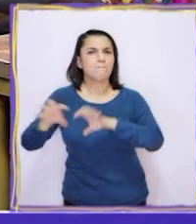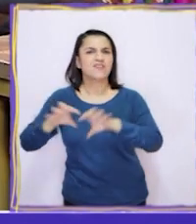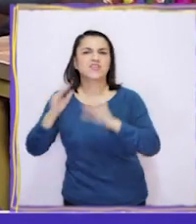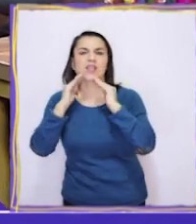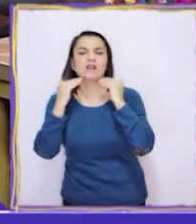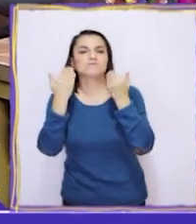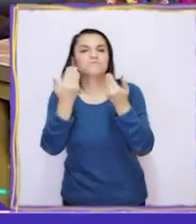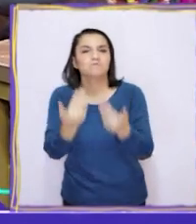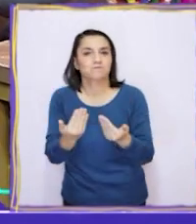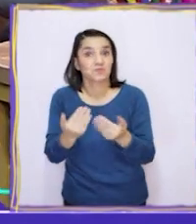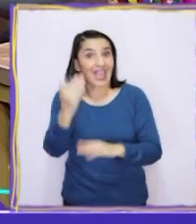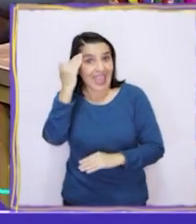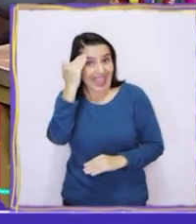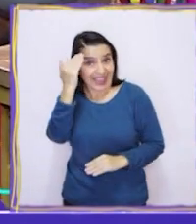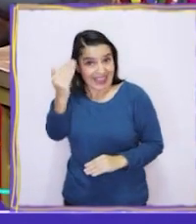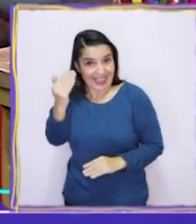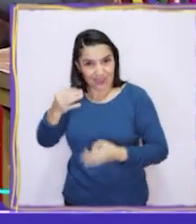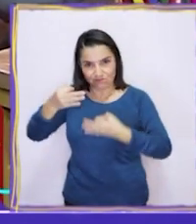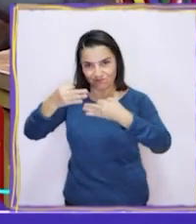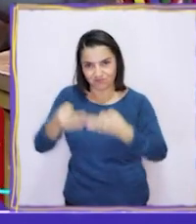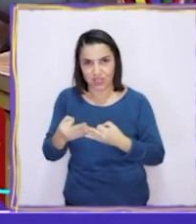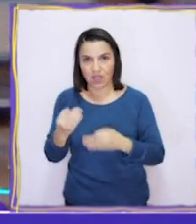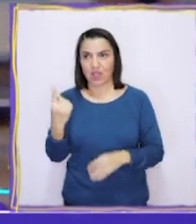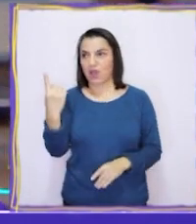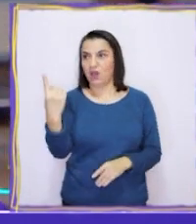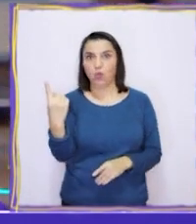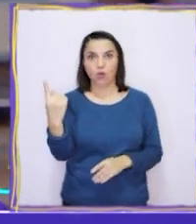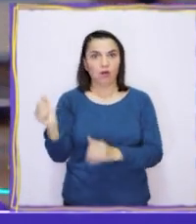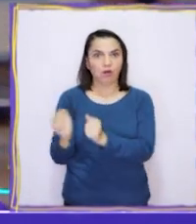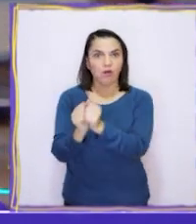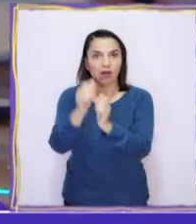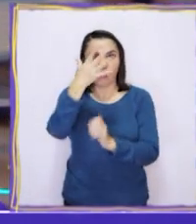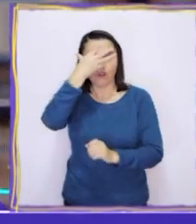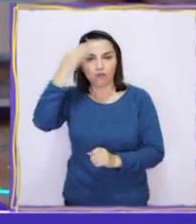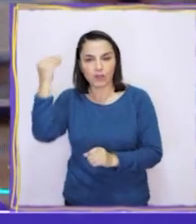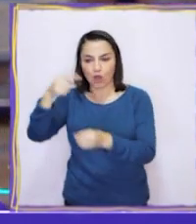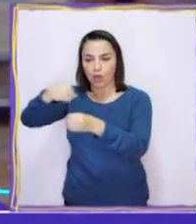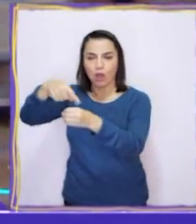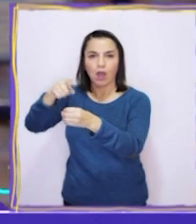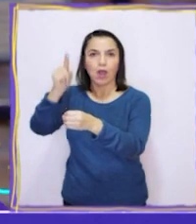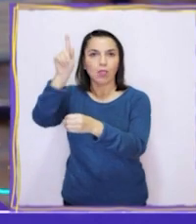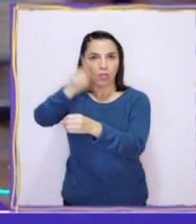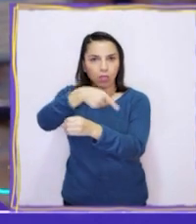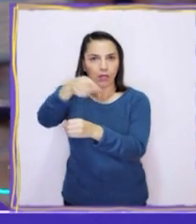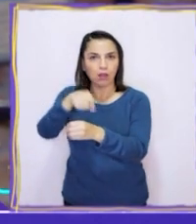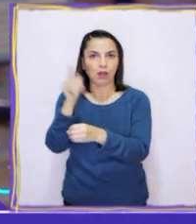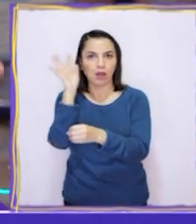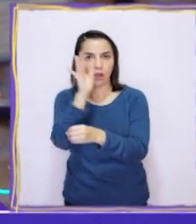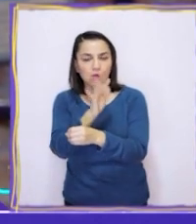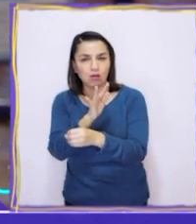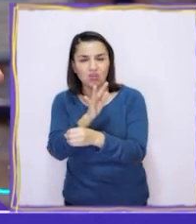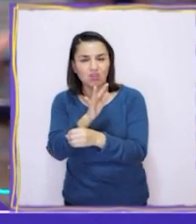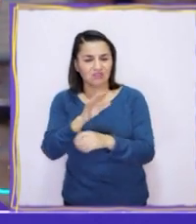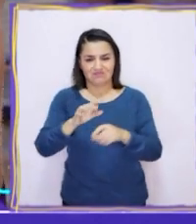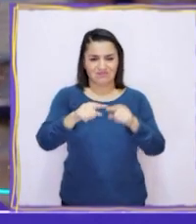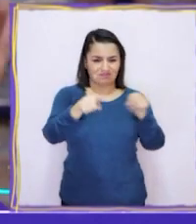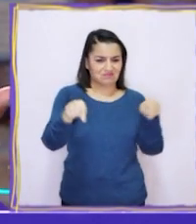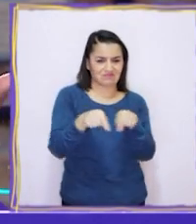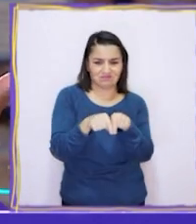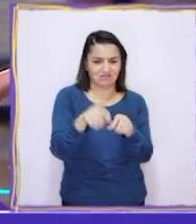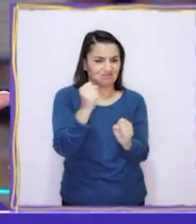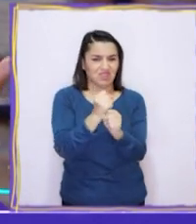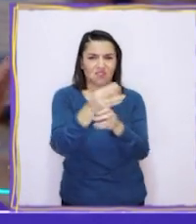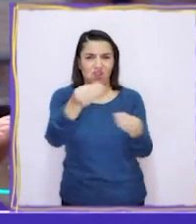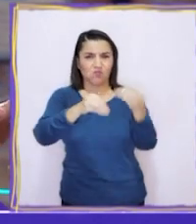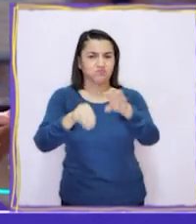materiales. Al llegar el día, a uno se le olvidó llevar la témpera y tuvimos que hacer un trabajo sin